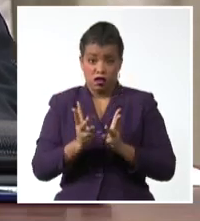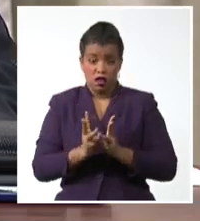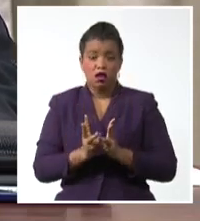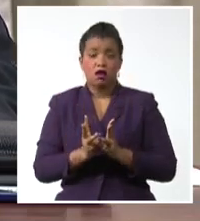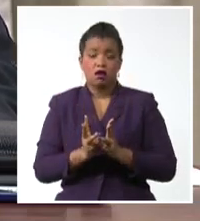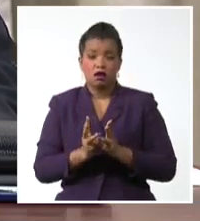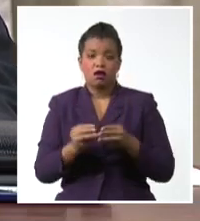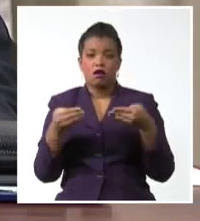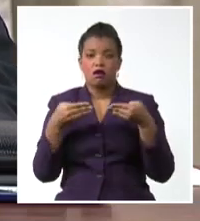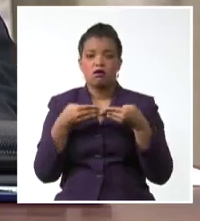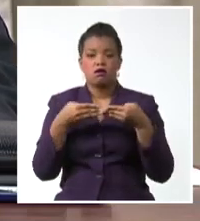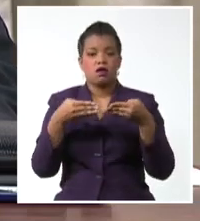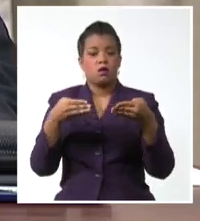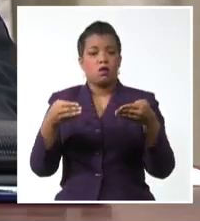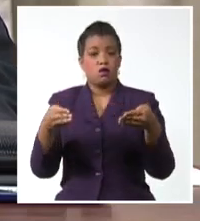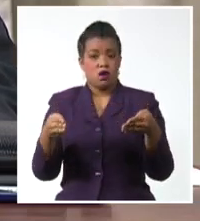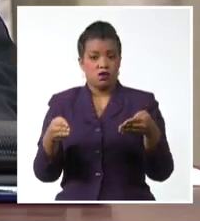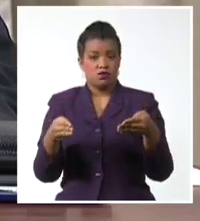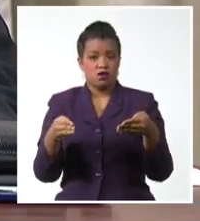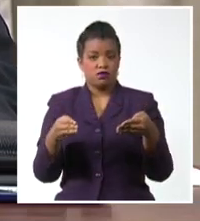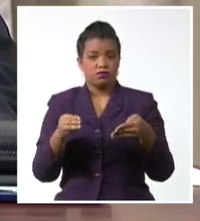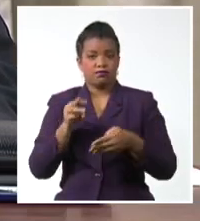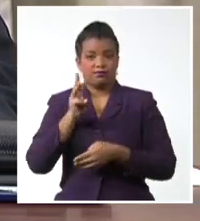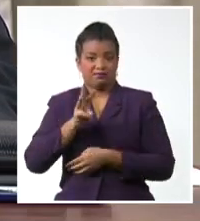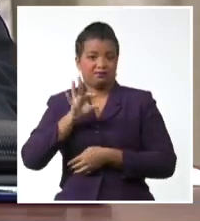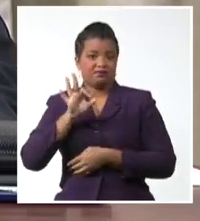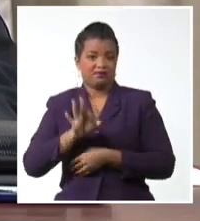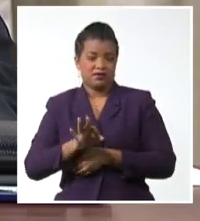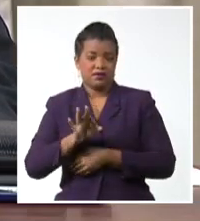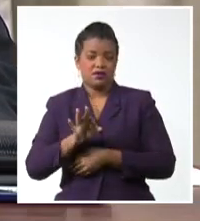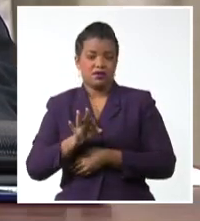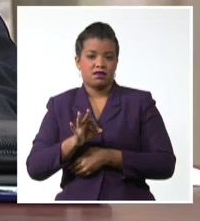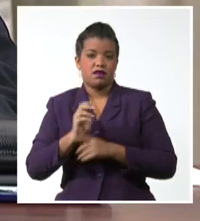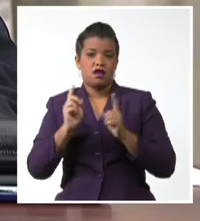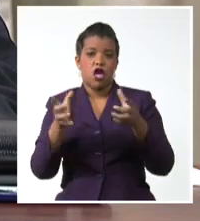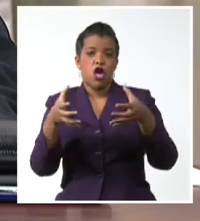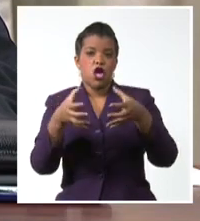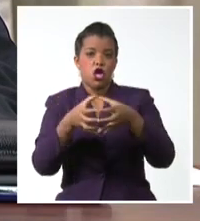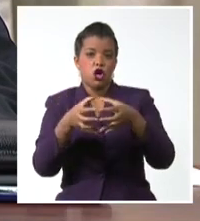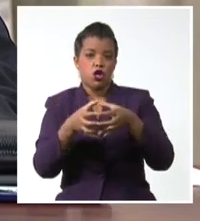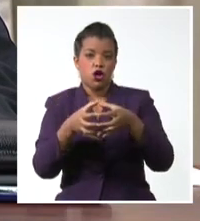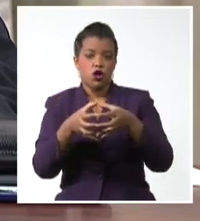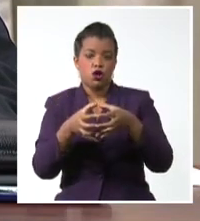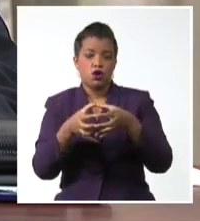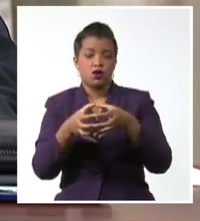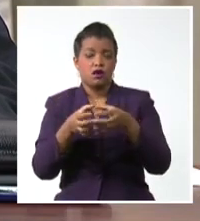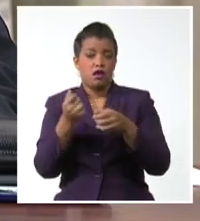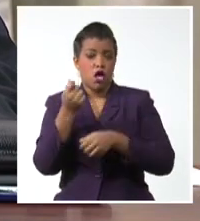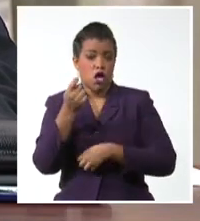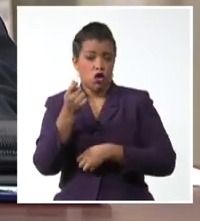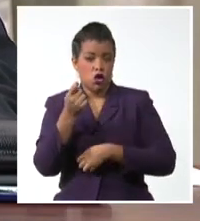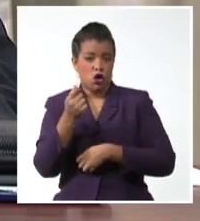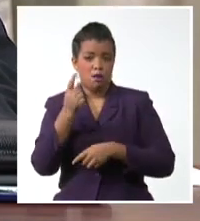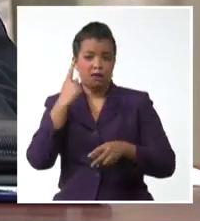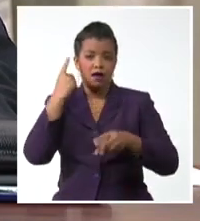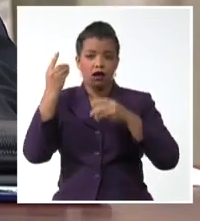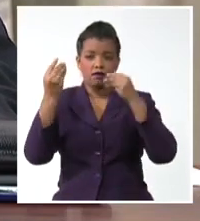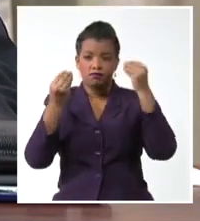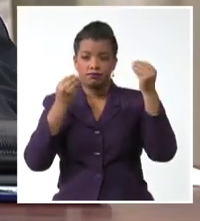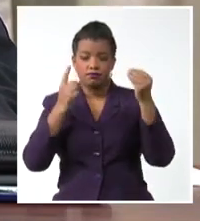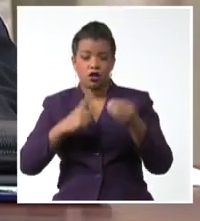del 38º periodo de sesiones de la Comisión Económica para América Latina y el Caribe nuestra